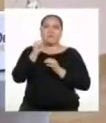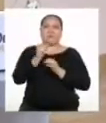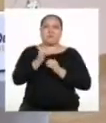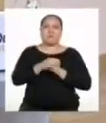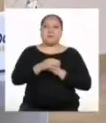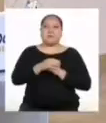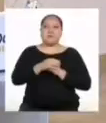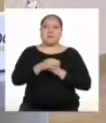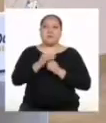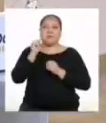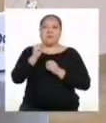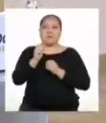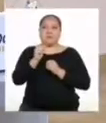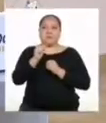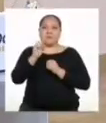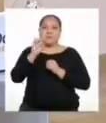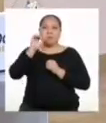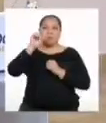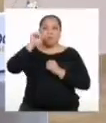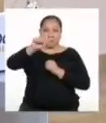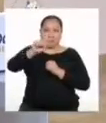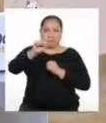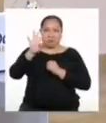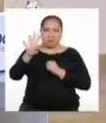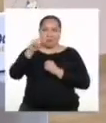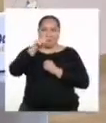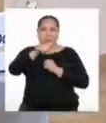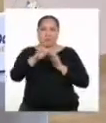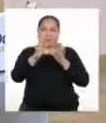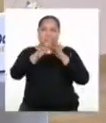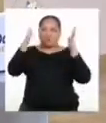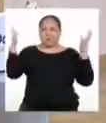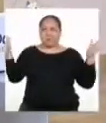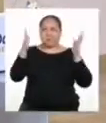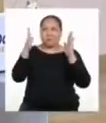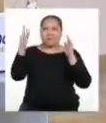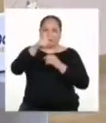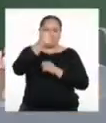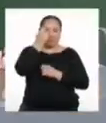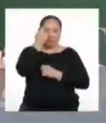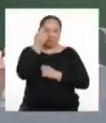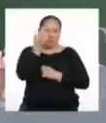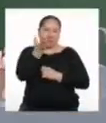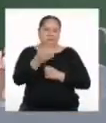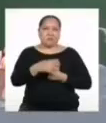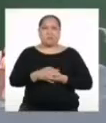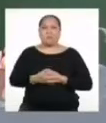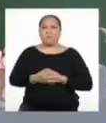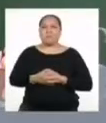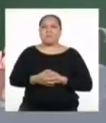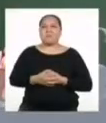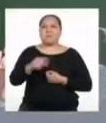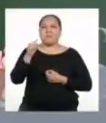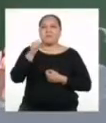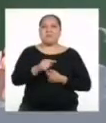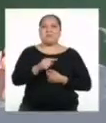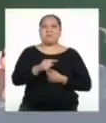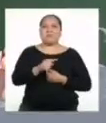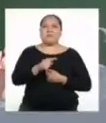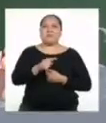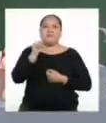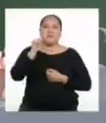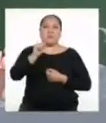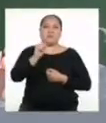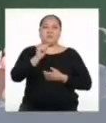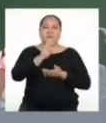usé una hoja A4, pero ustedes pueden hacerlo en otro tamaño. Ustedes entienden. Claro que este es aún